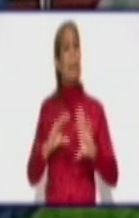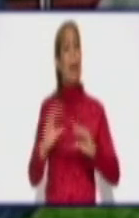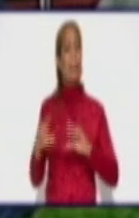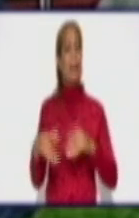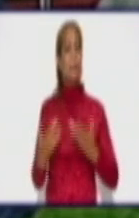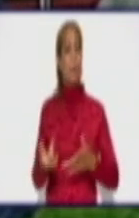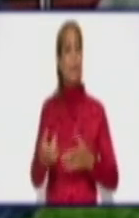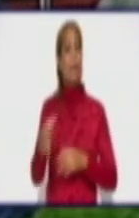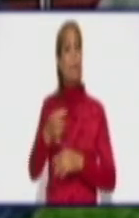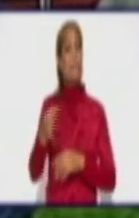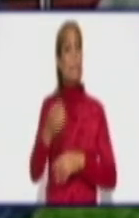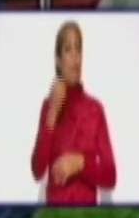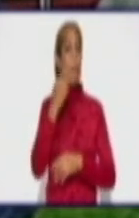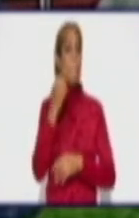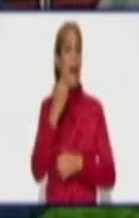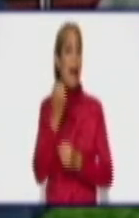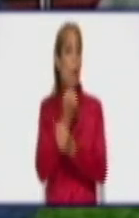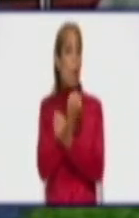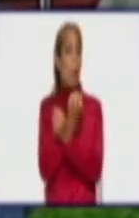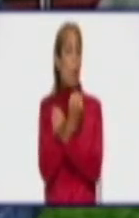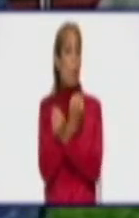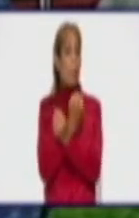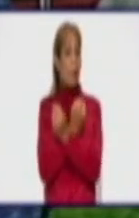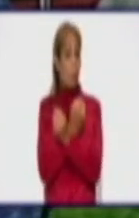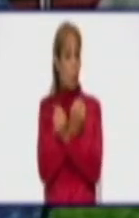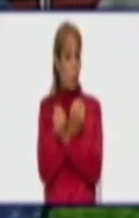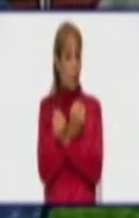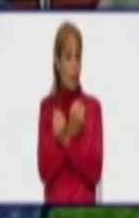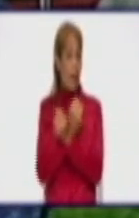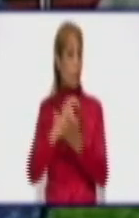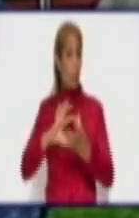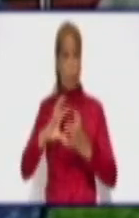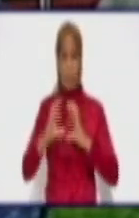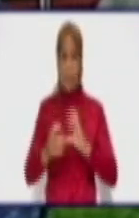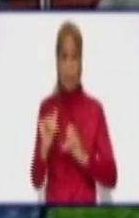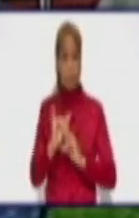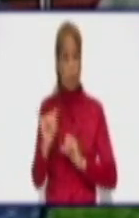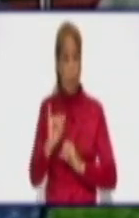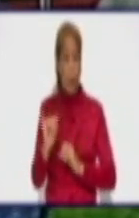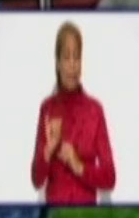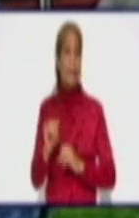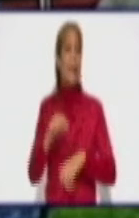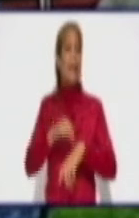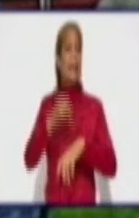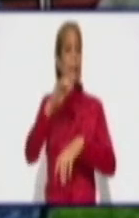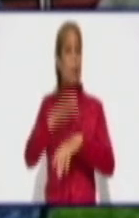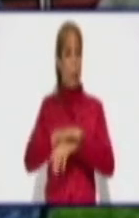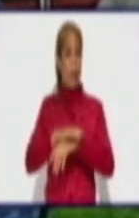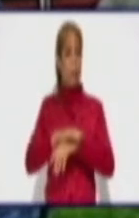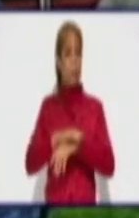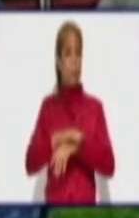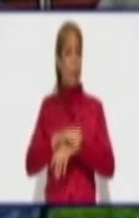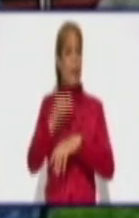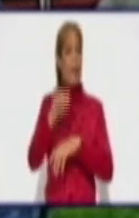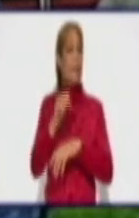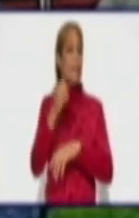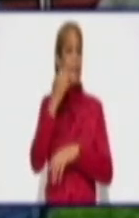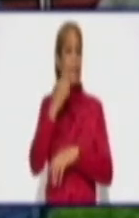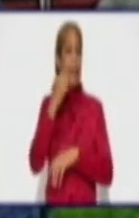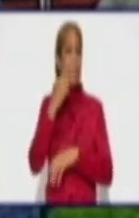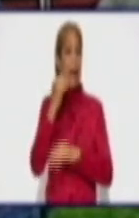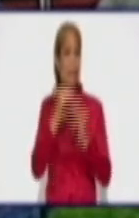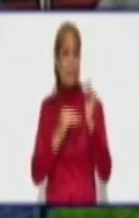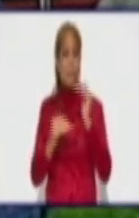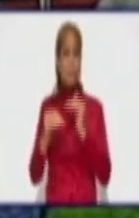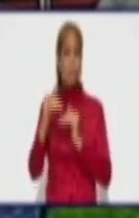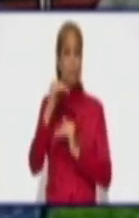momento, Rio Cauto, es secretario, es uno de los municipios que desde el punto de vista geográfico es el de mayor extensión territorial de